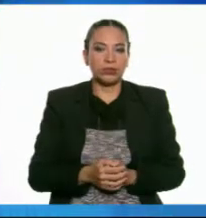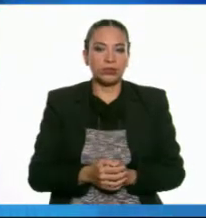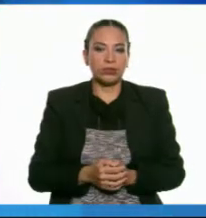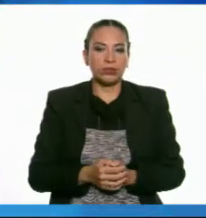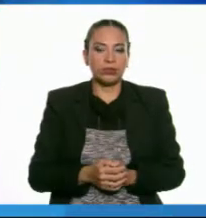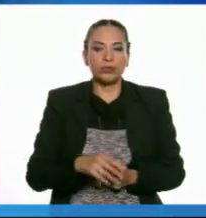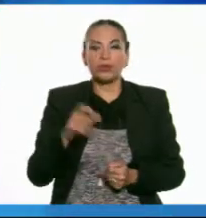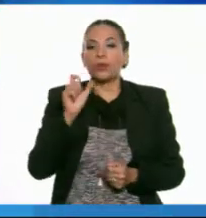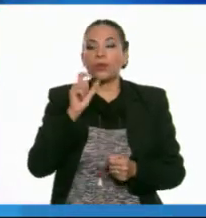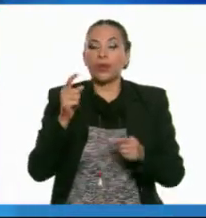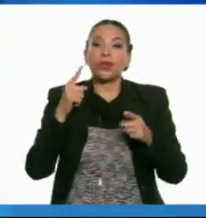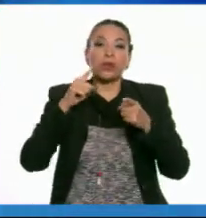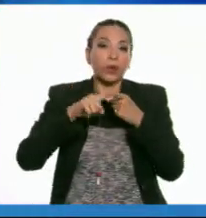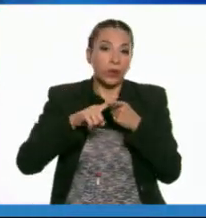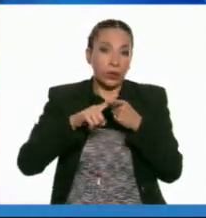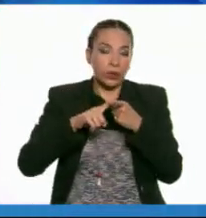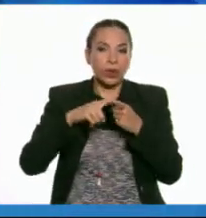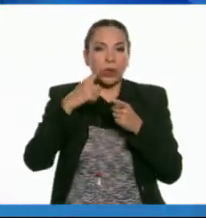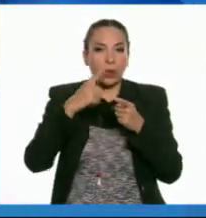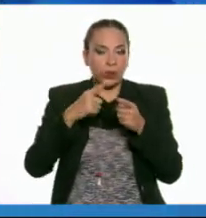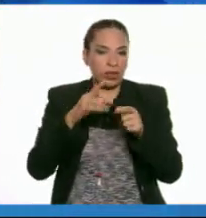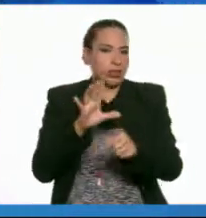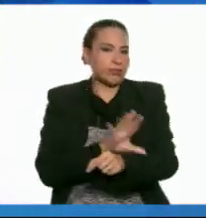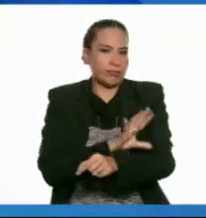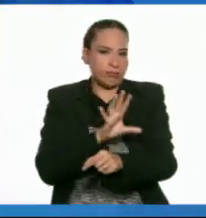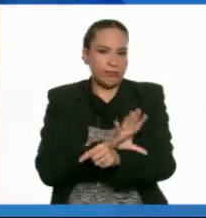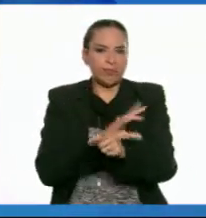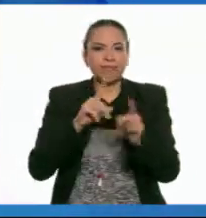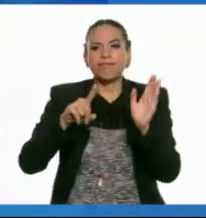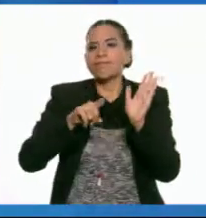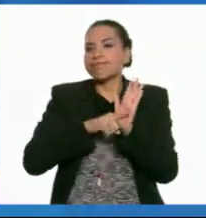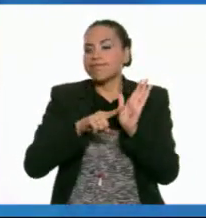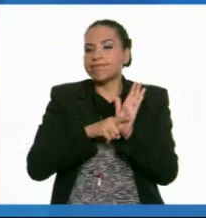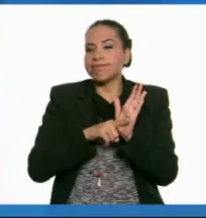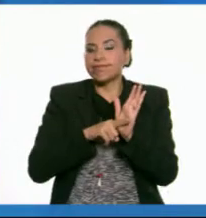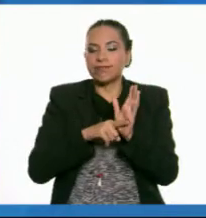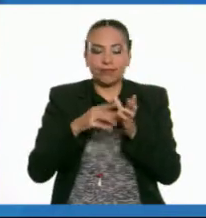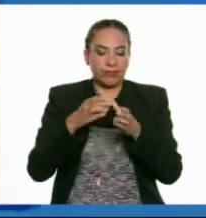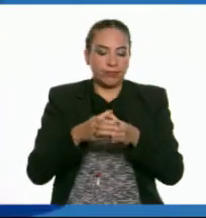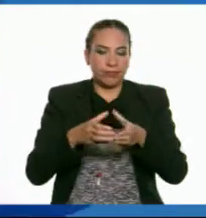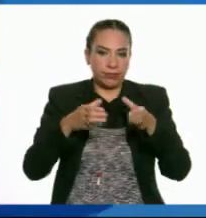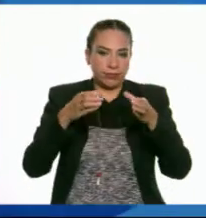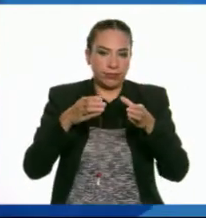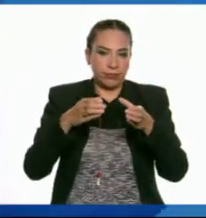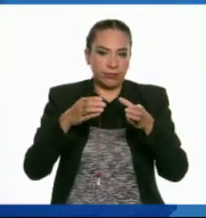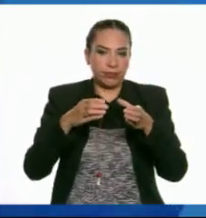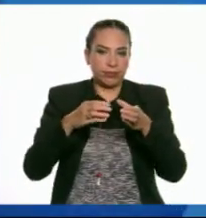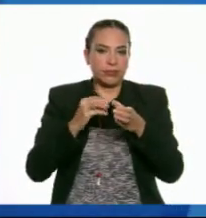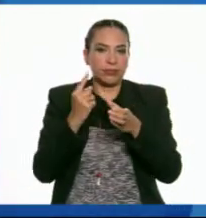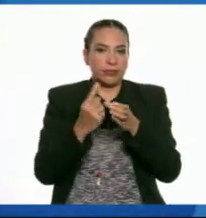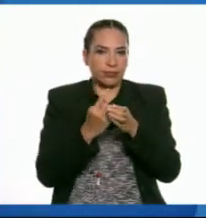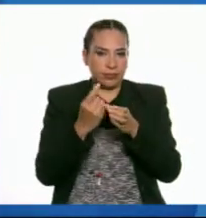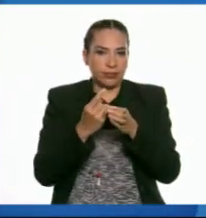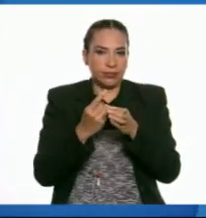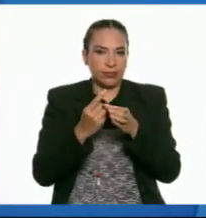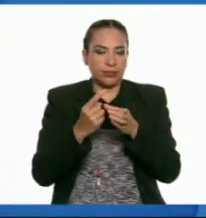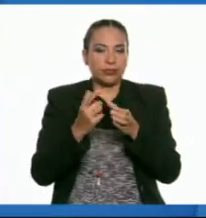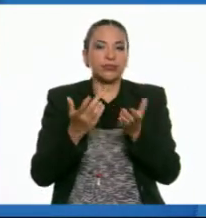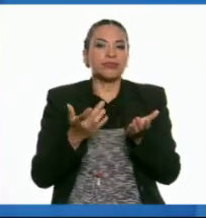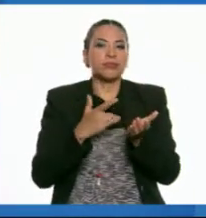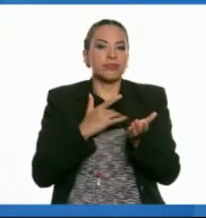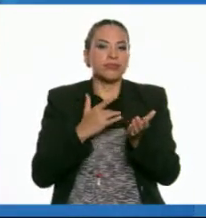Cuando lo conectas a una corriente negativa, el cono y la bobina bajan.